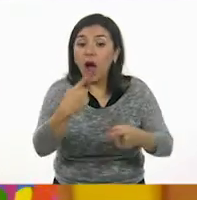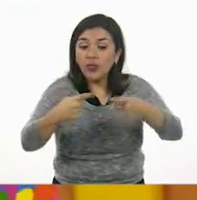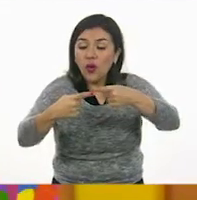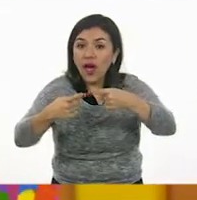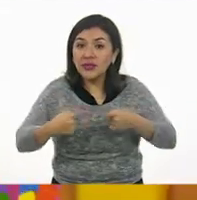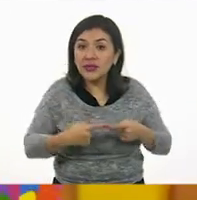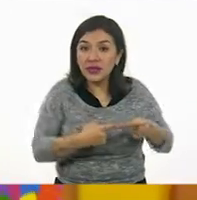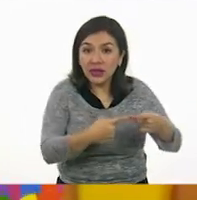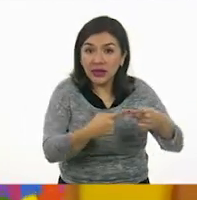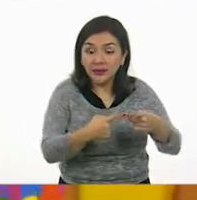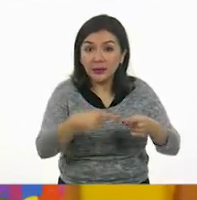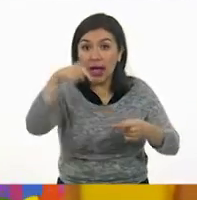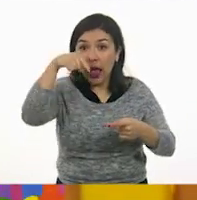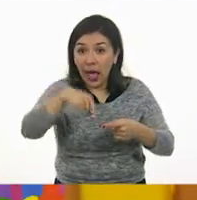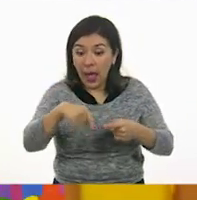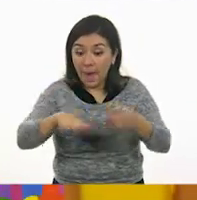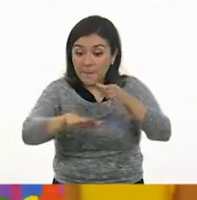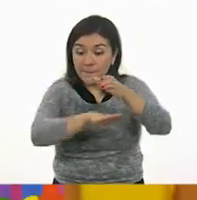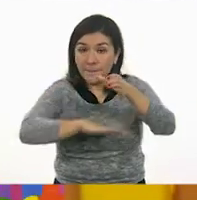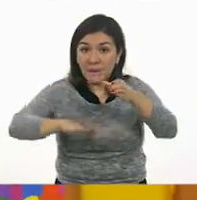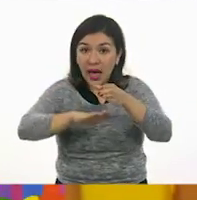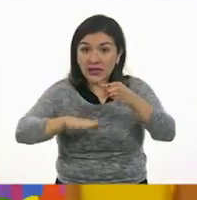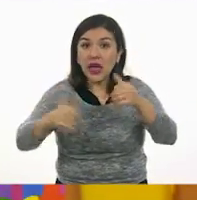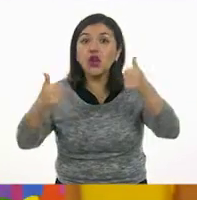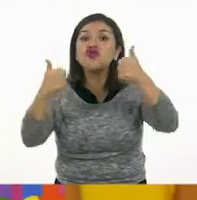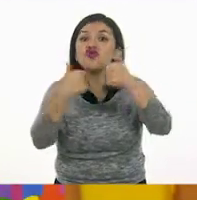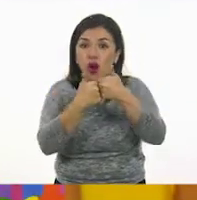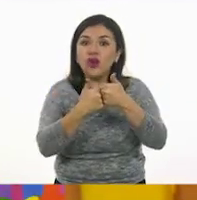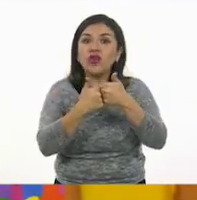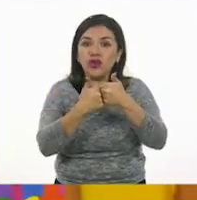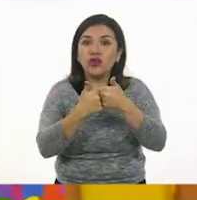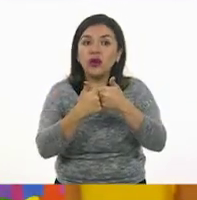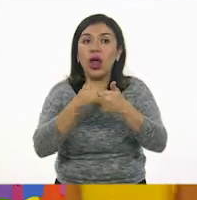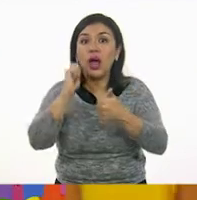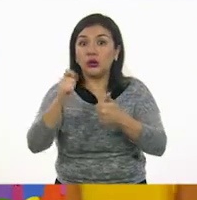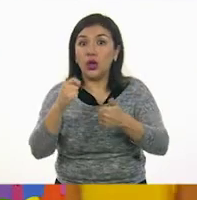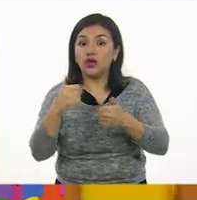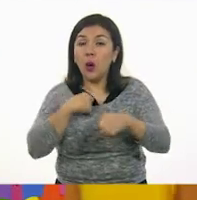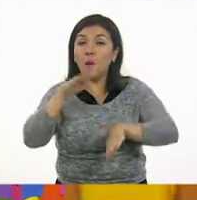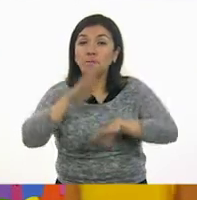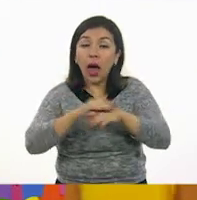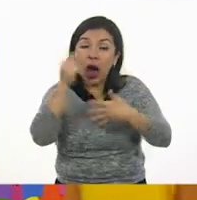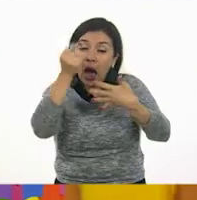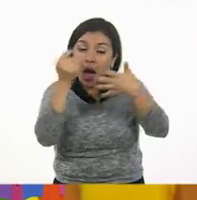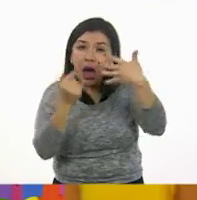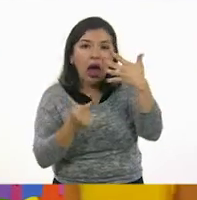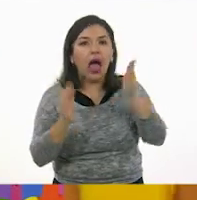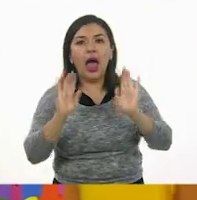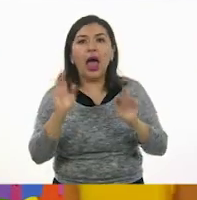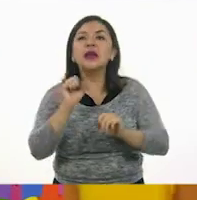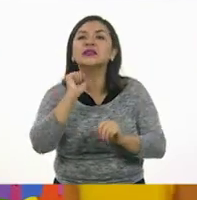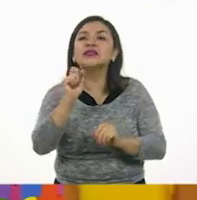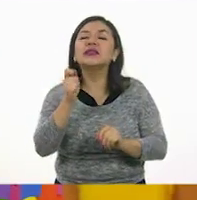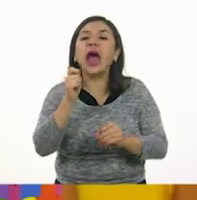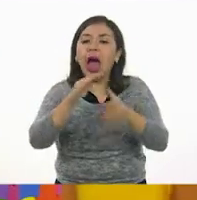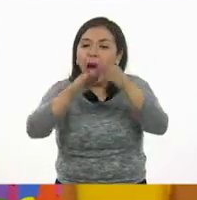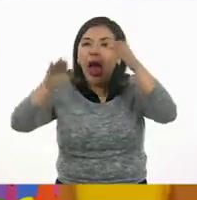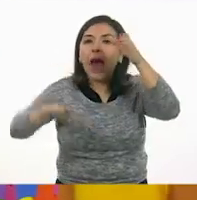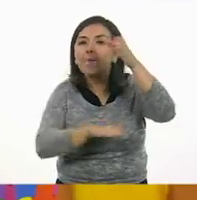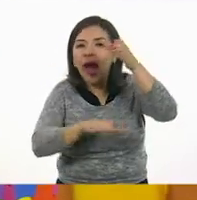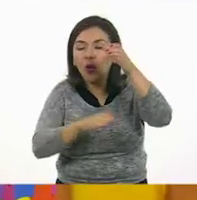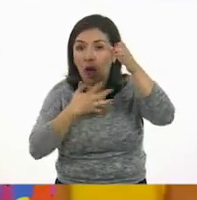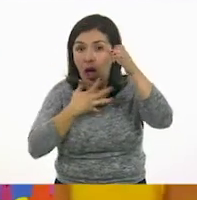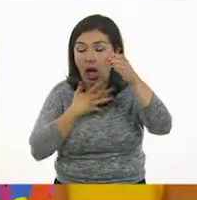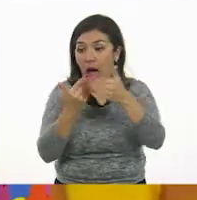bases me unen las aristas de los lados. Entonces, ya no cuento los lados, sino voy a contar abajo la siguiente base. Muy bien. Entonces,